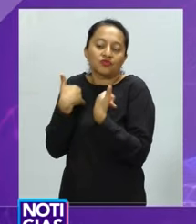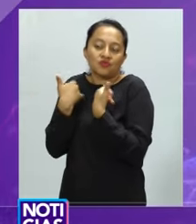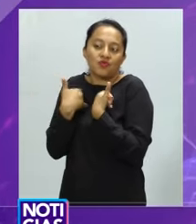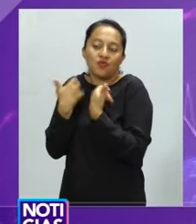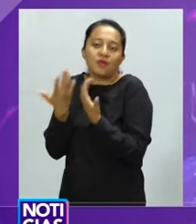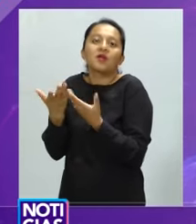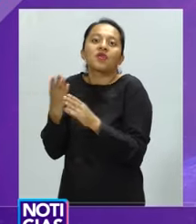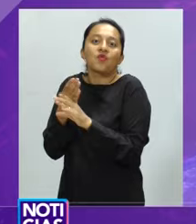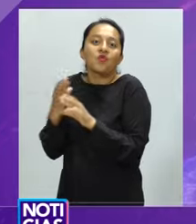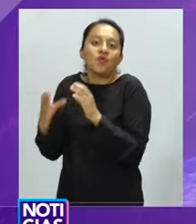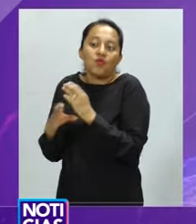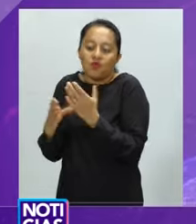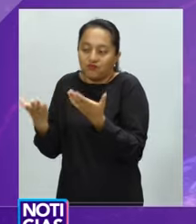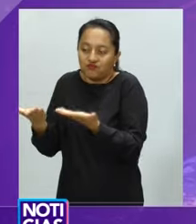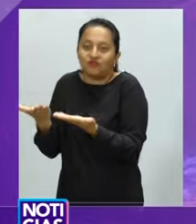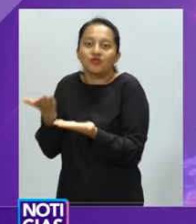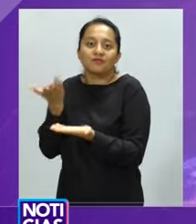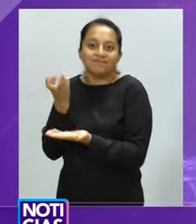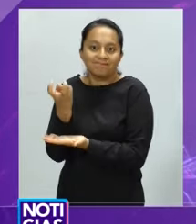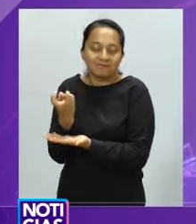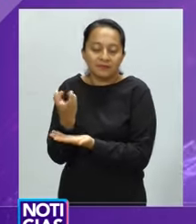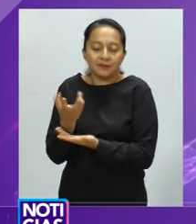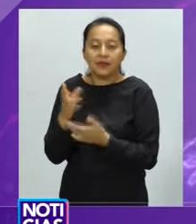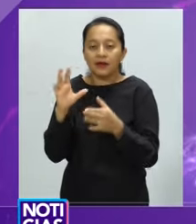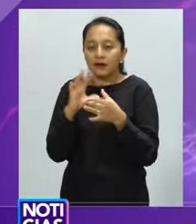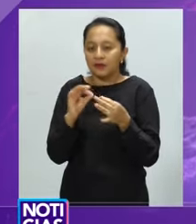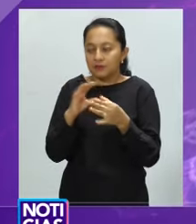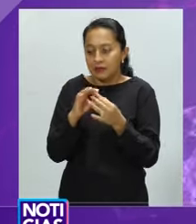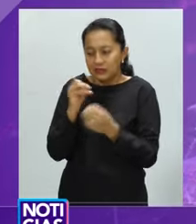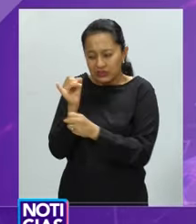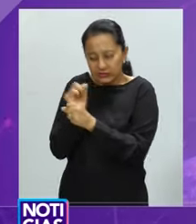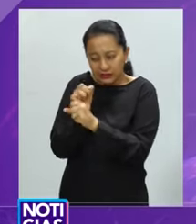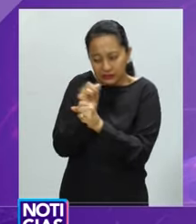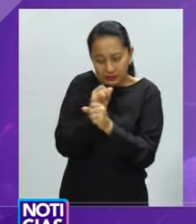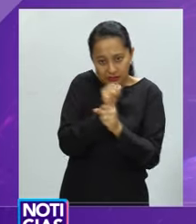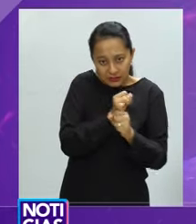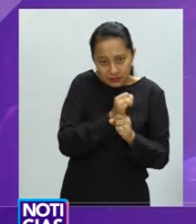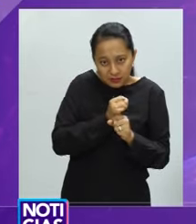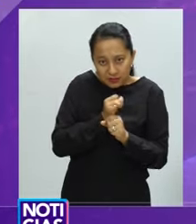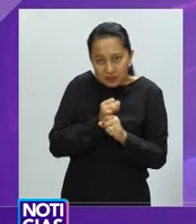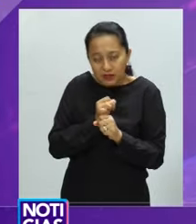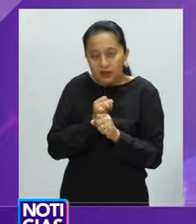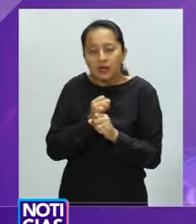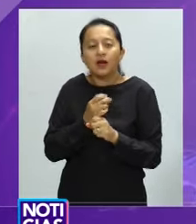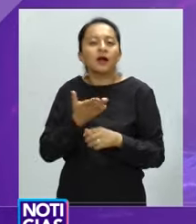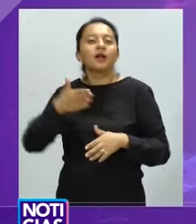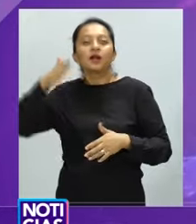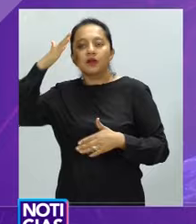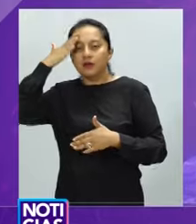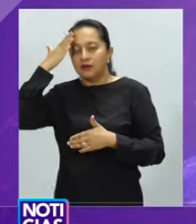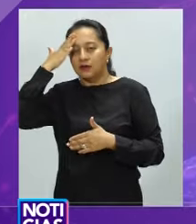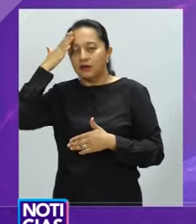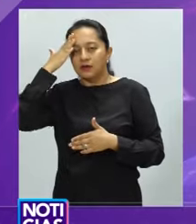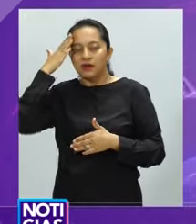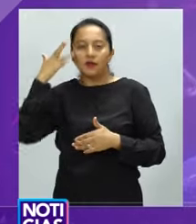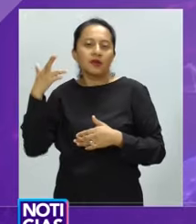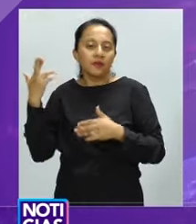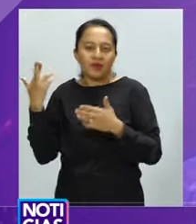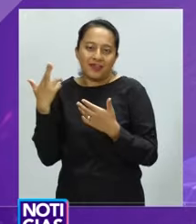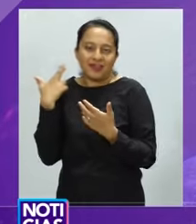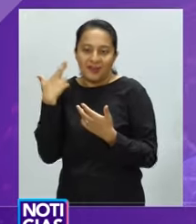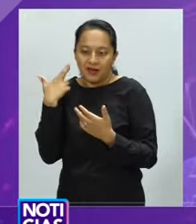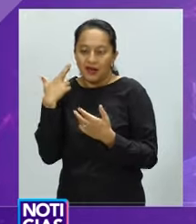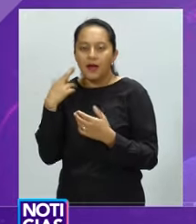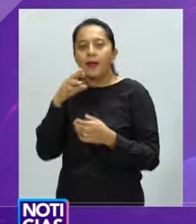este calibre, de esta naturaleza. Particularmente sobre esta investigación, quien fuera titular de un espacio radiofónico en Noticias